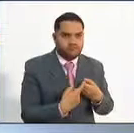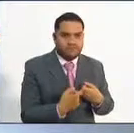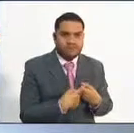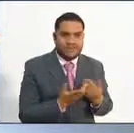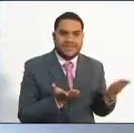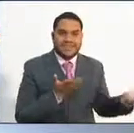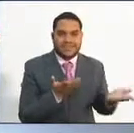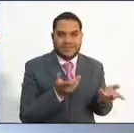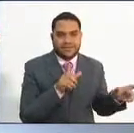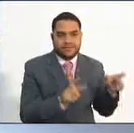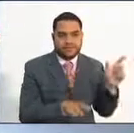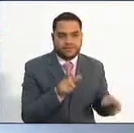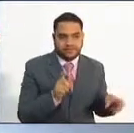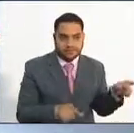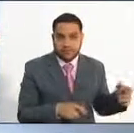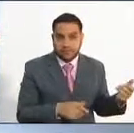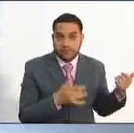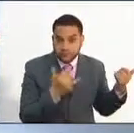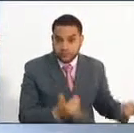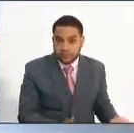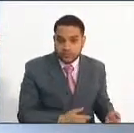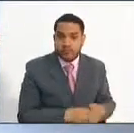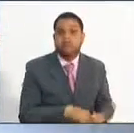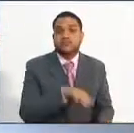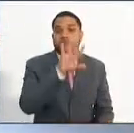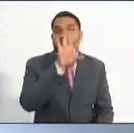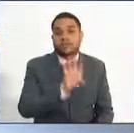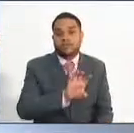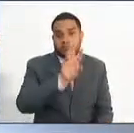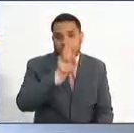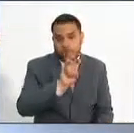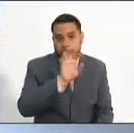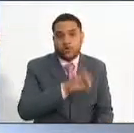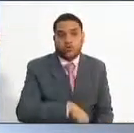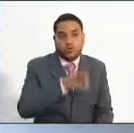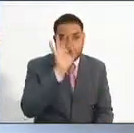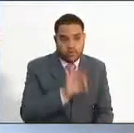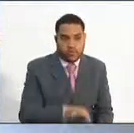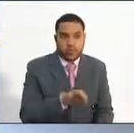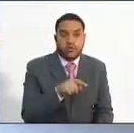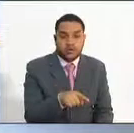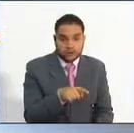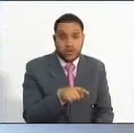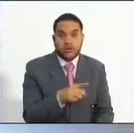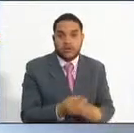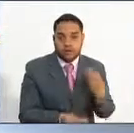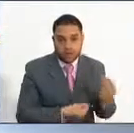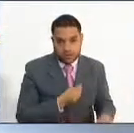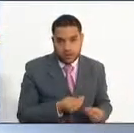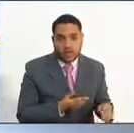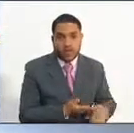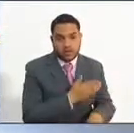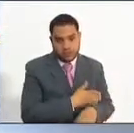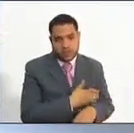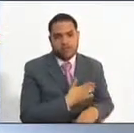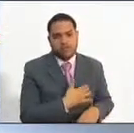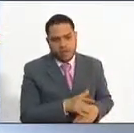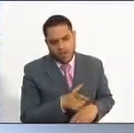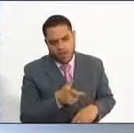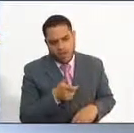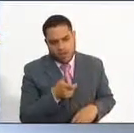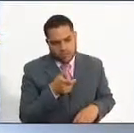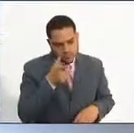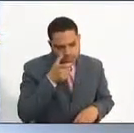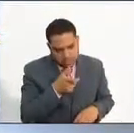de Servicio Civil, está ahorita cumplida en un 98%, ya se han realizado audiencias de